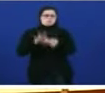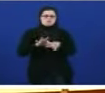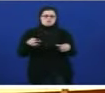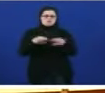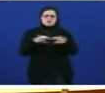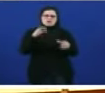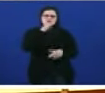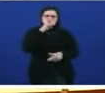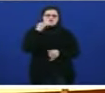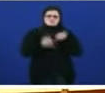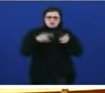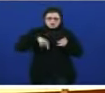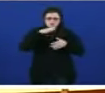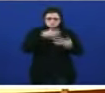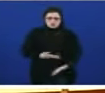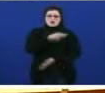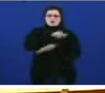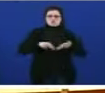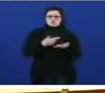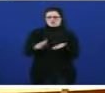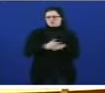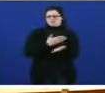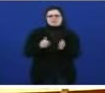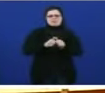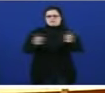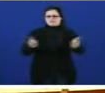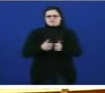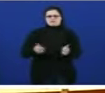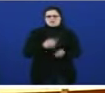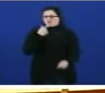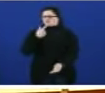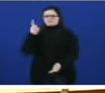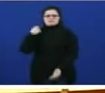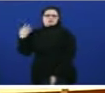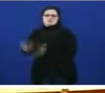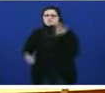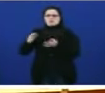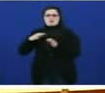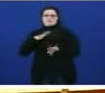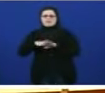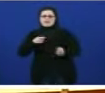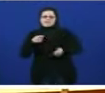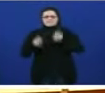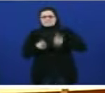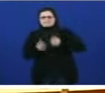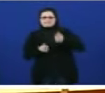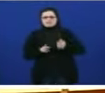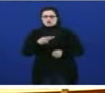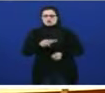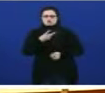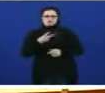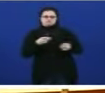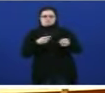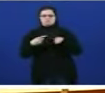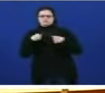Galiza está máis dividida que hai un ano e se lle digo te dou isto señoría non é por revanchismo non é por electoralismo ten